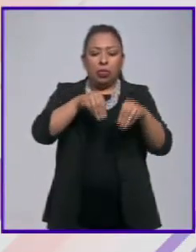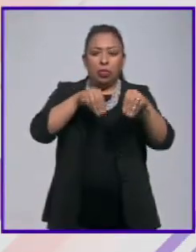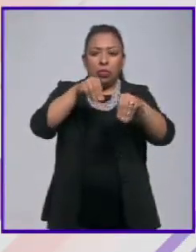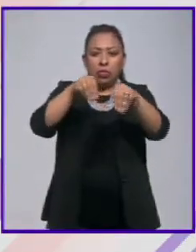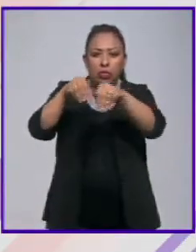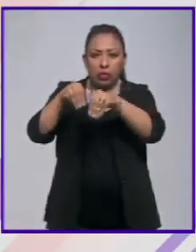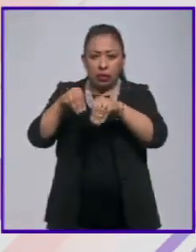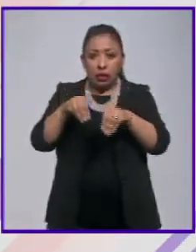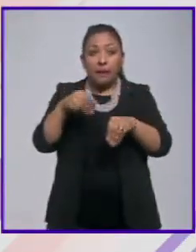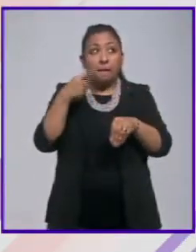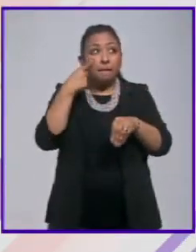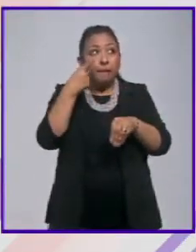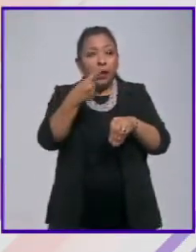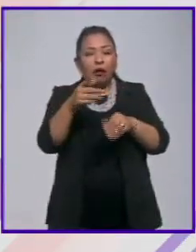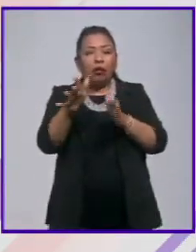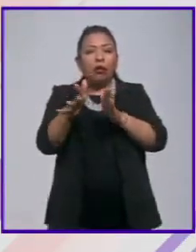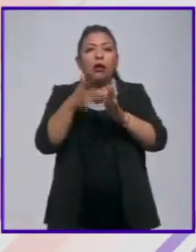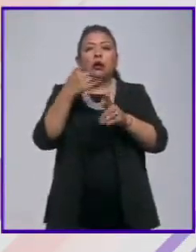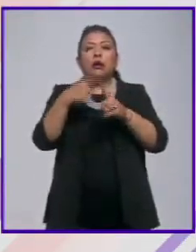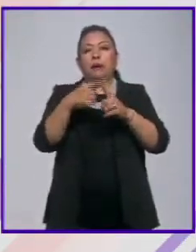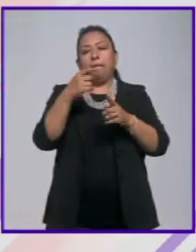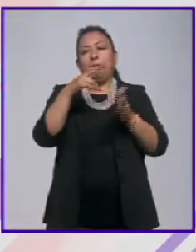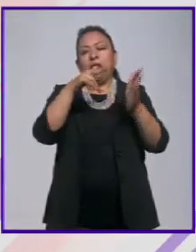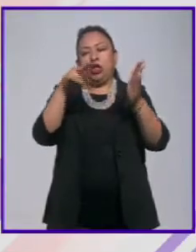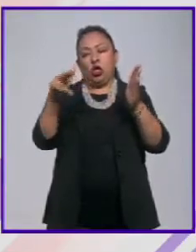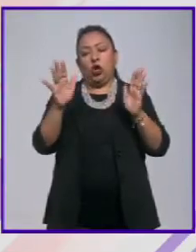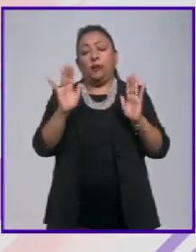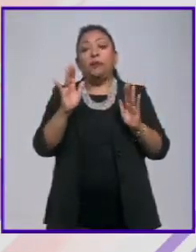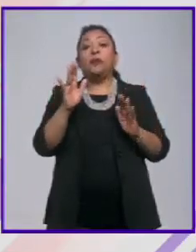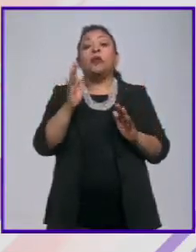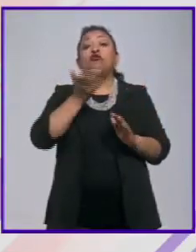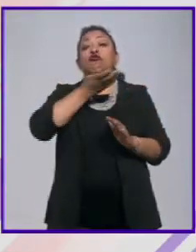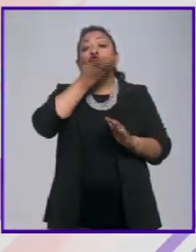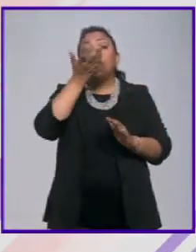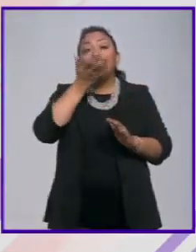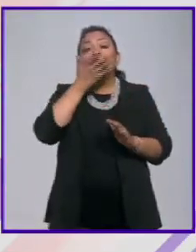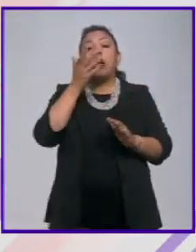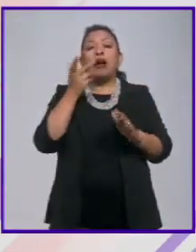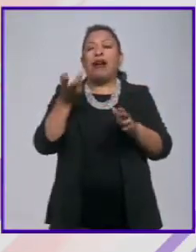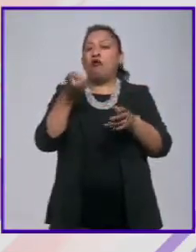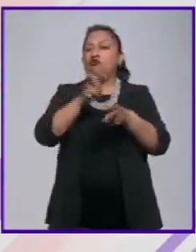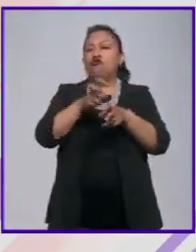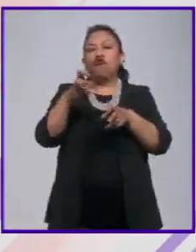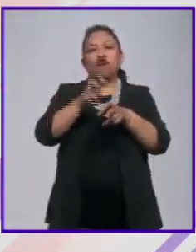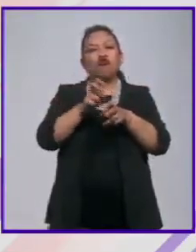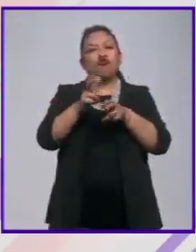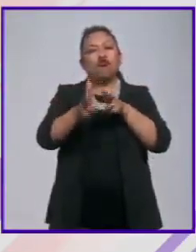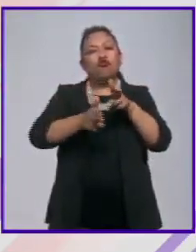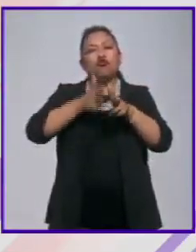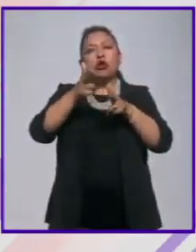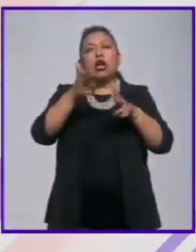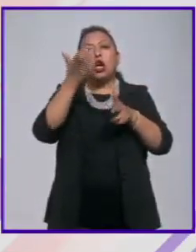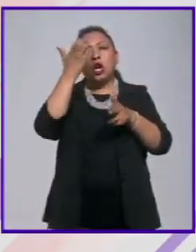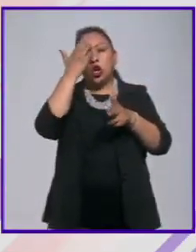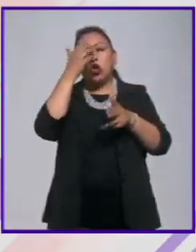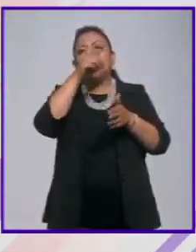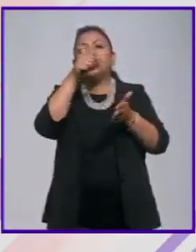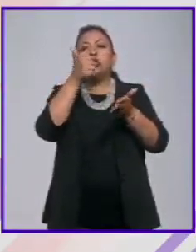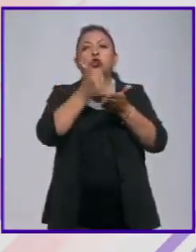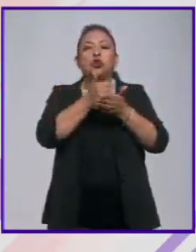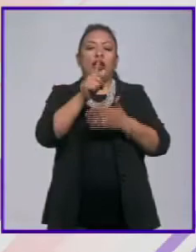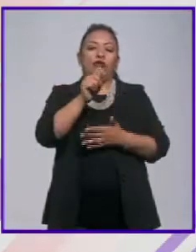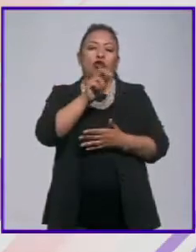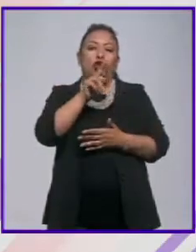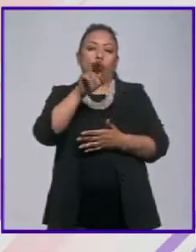instalación que también fue inspirada por un pintor aficionado habitual pasajero de La Bestia que el artista conoció en la ciudad de Torreón